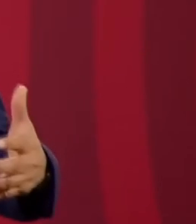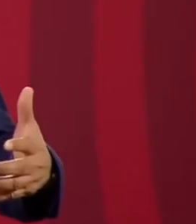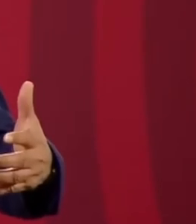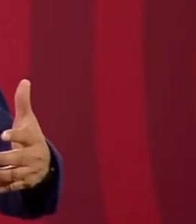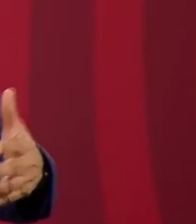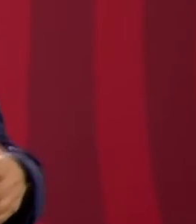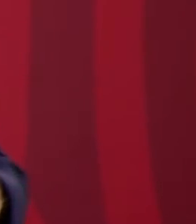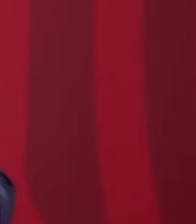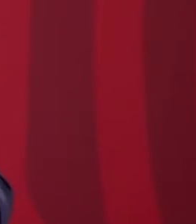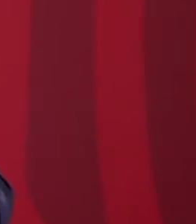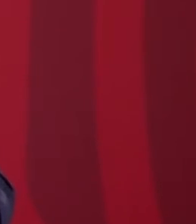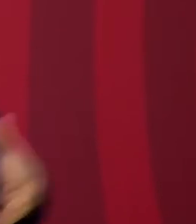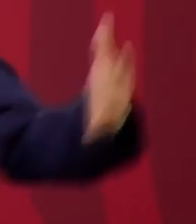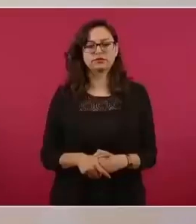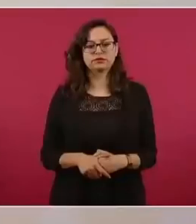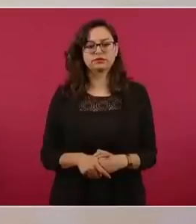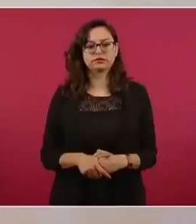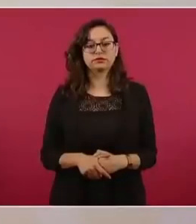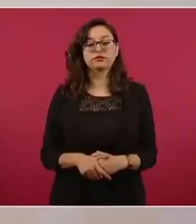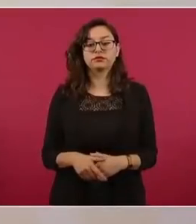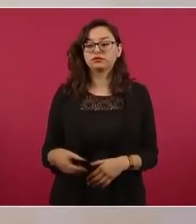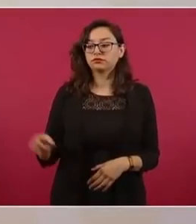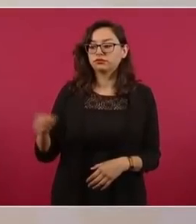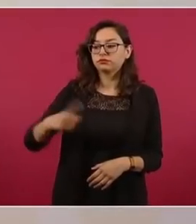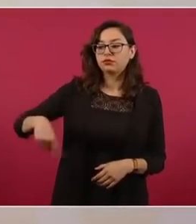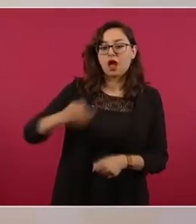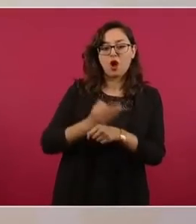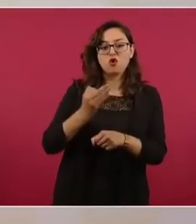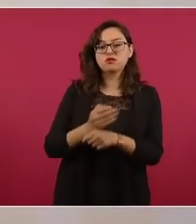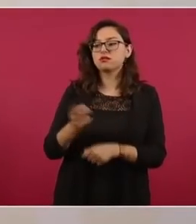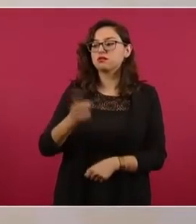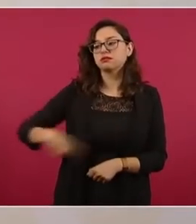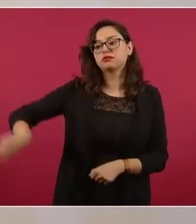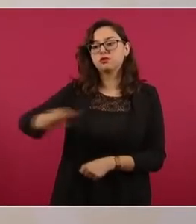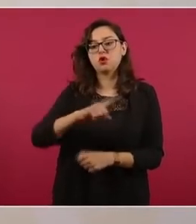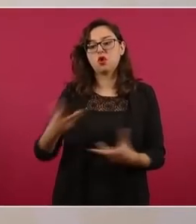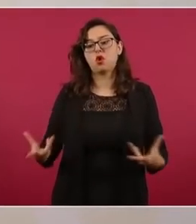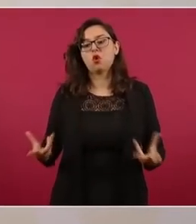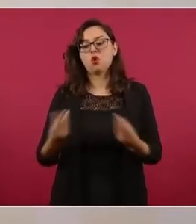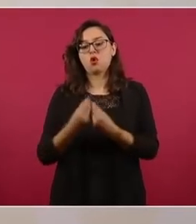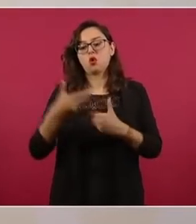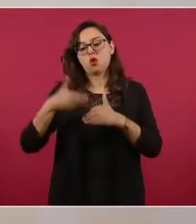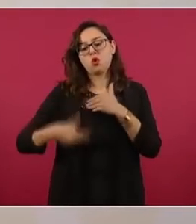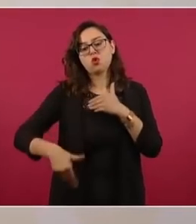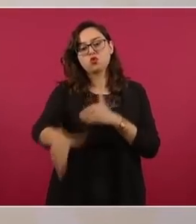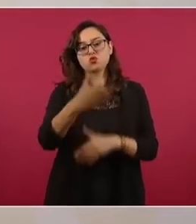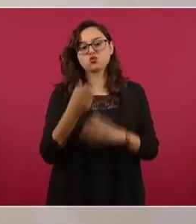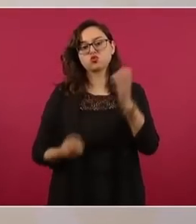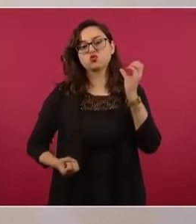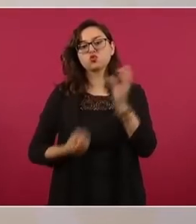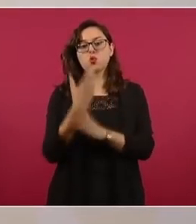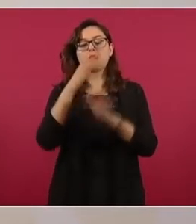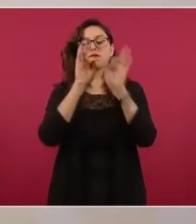nuestro continente, de nuestra América, no